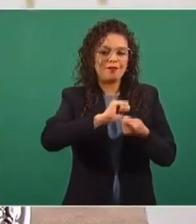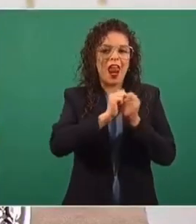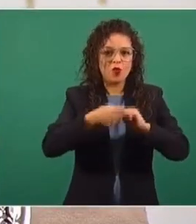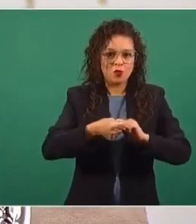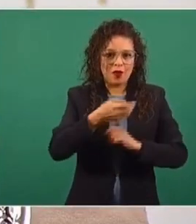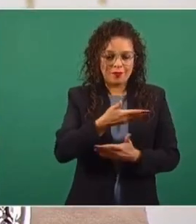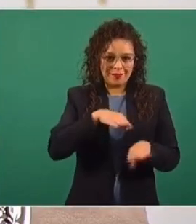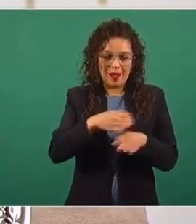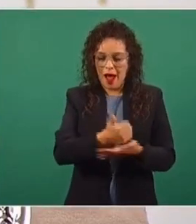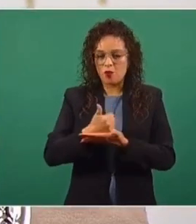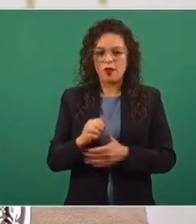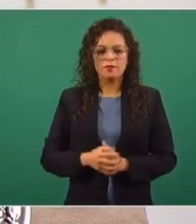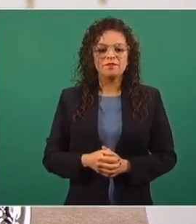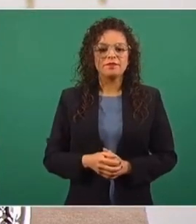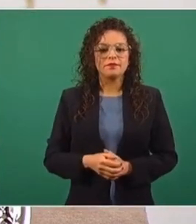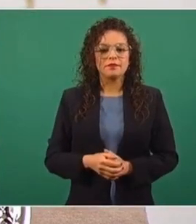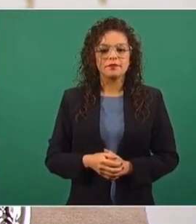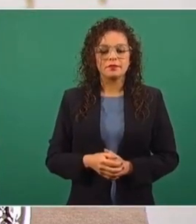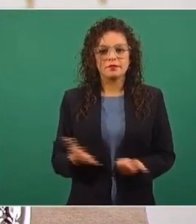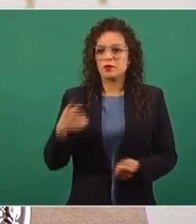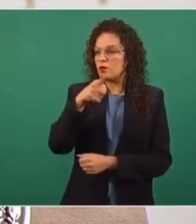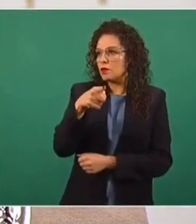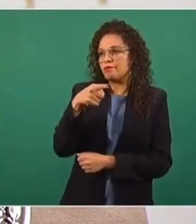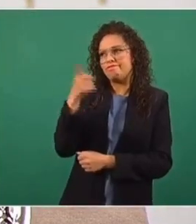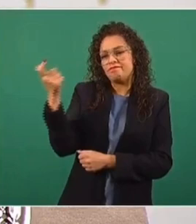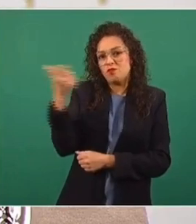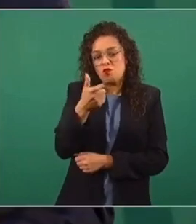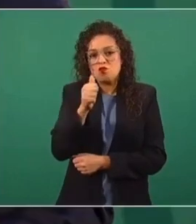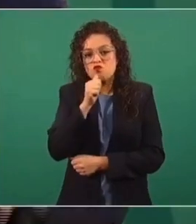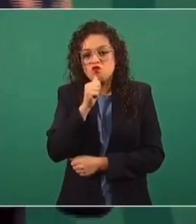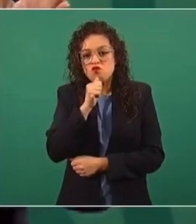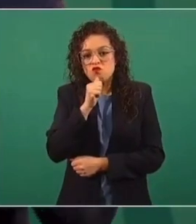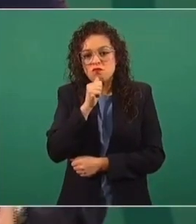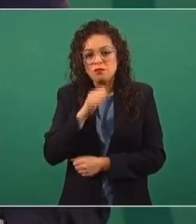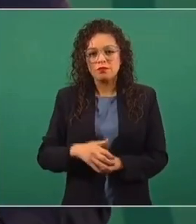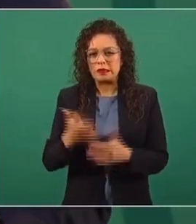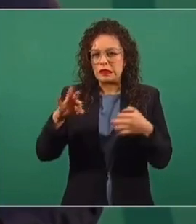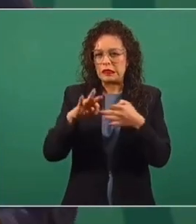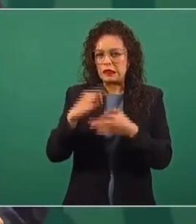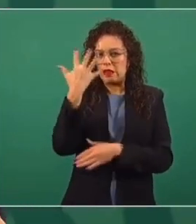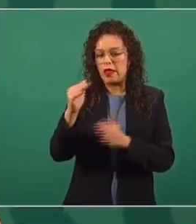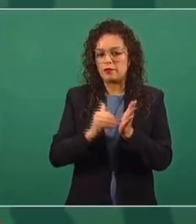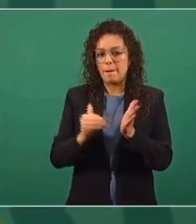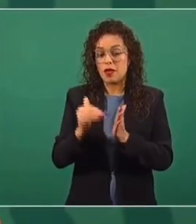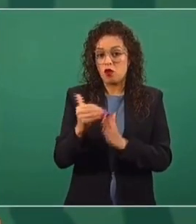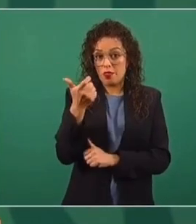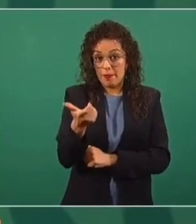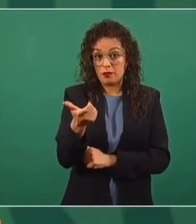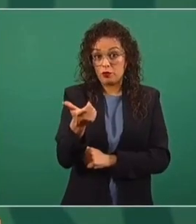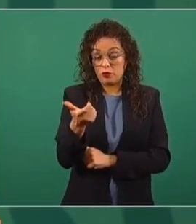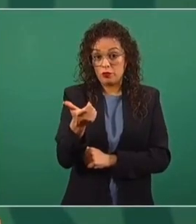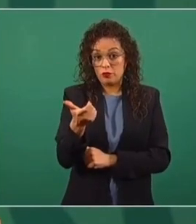No tenía informado de que no han pagado algo así como 10 mil millones de pesos.